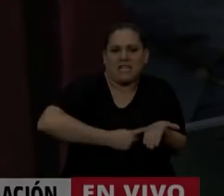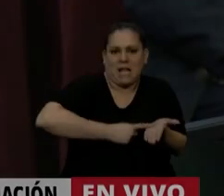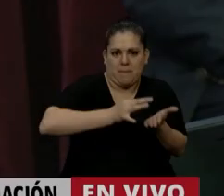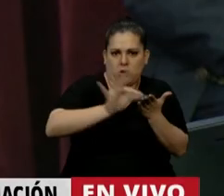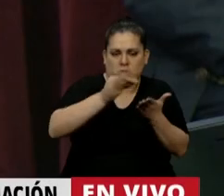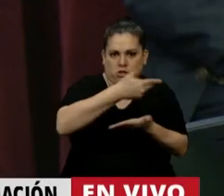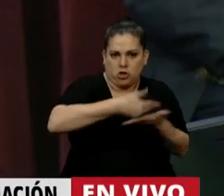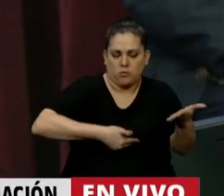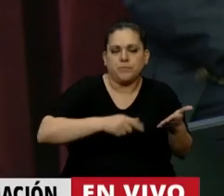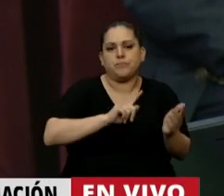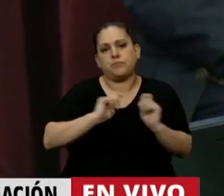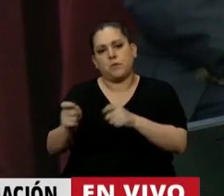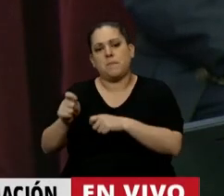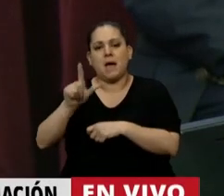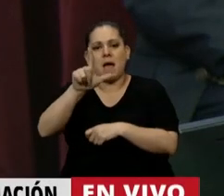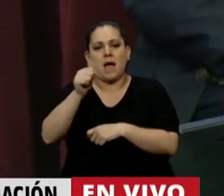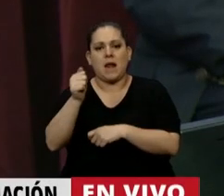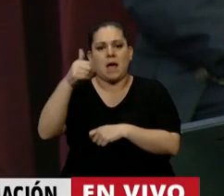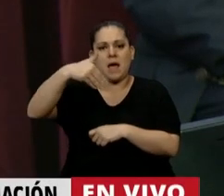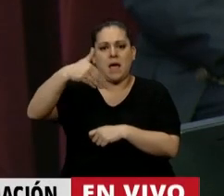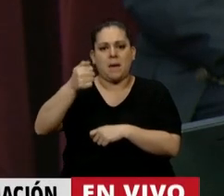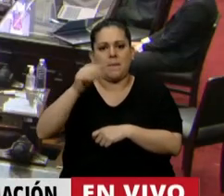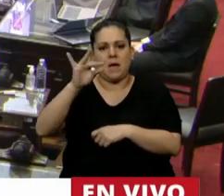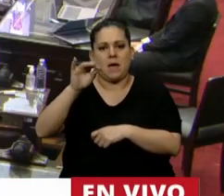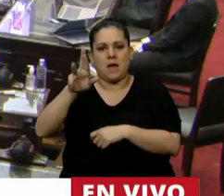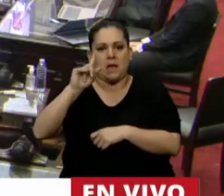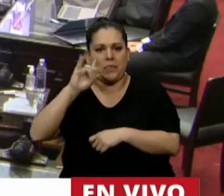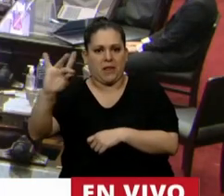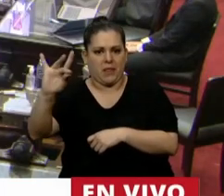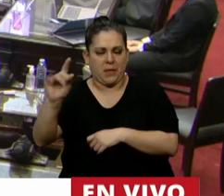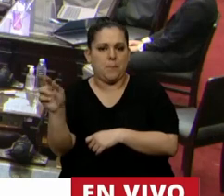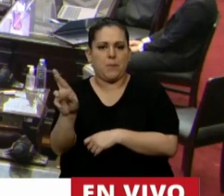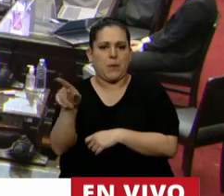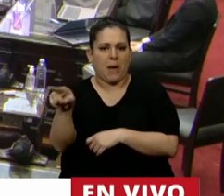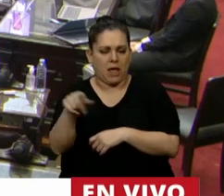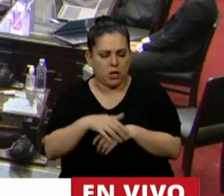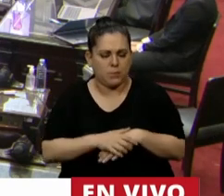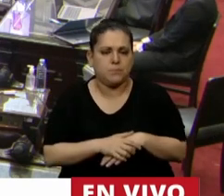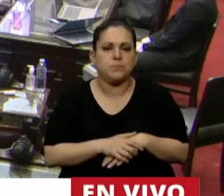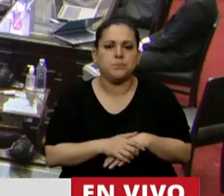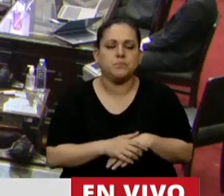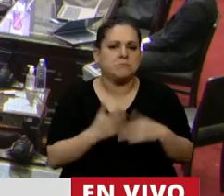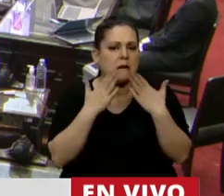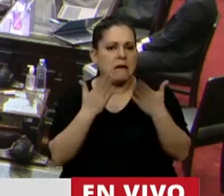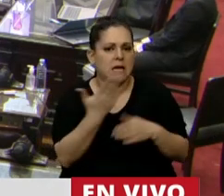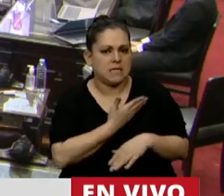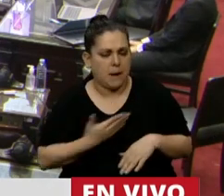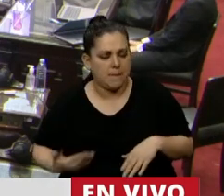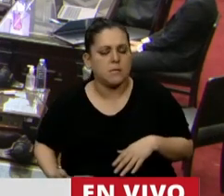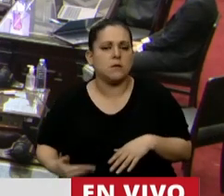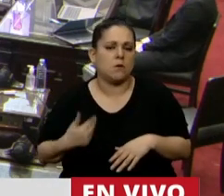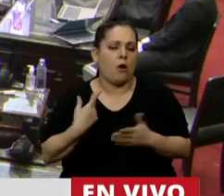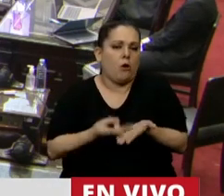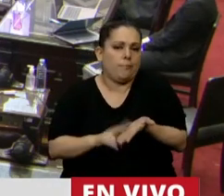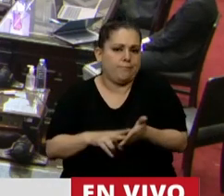Tiene la palabra el diputado de la Madrid para una cuestión de privilegio. Gracias, Presidente. Me veo en obligación de volver a